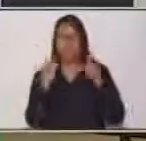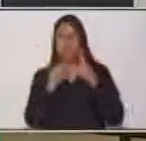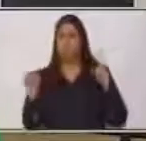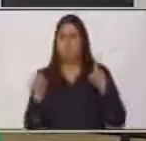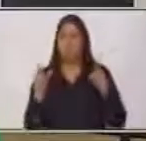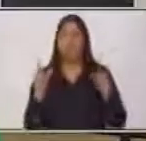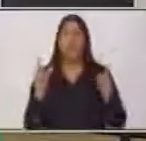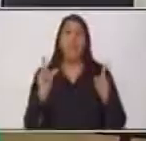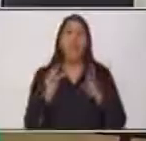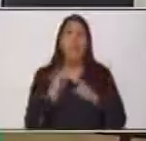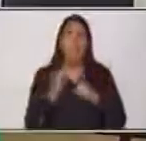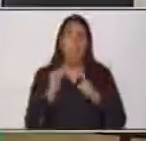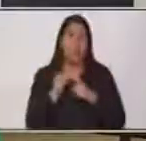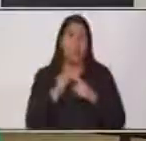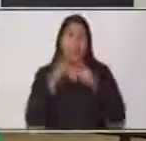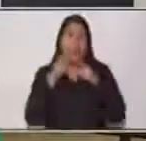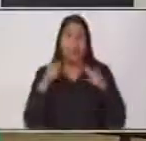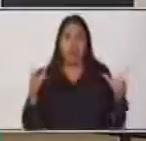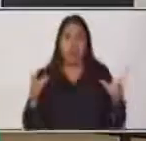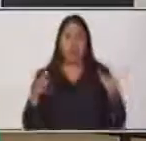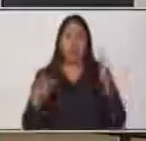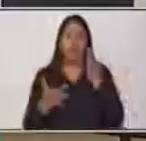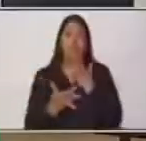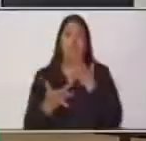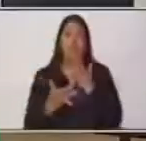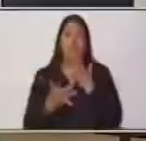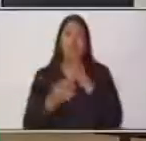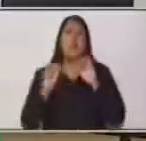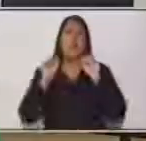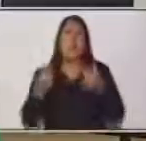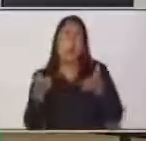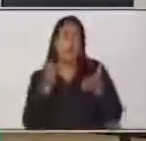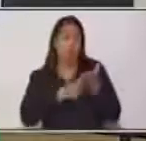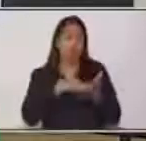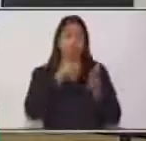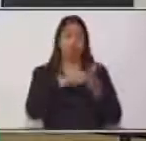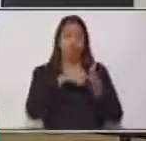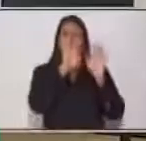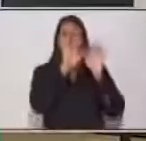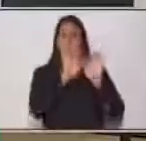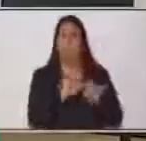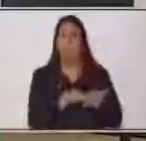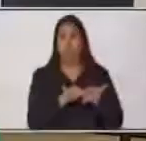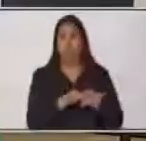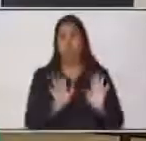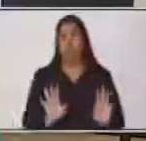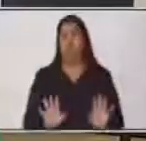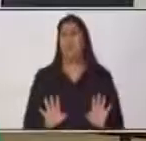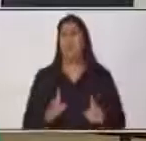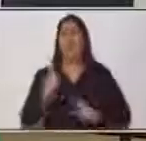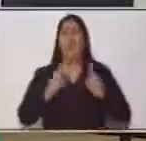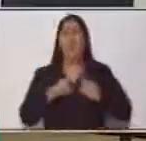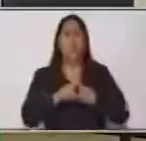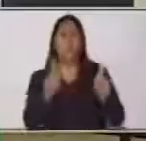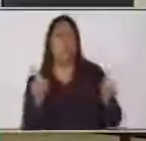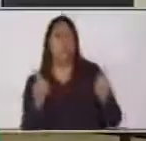puede reflejar. Entonces, ¿qué diferencia, por ejemplo, existe con el ensayo? Sabemos que el ensayo también posee esas